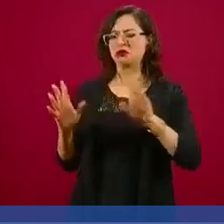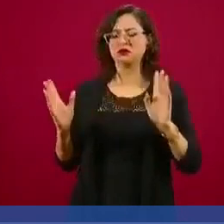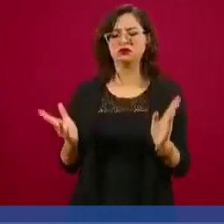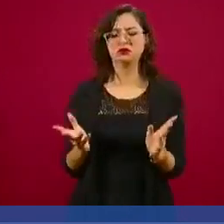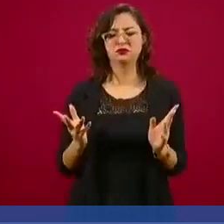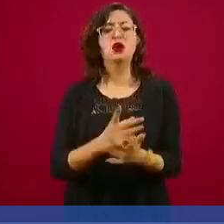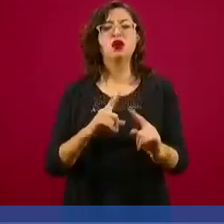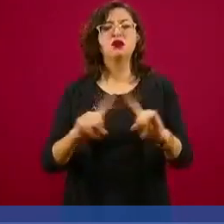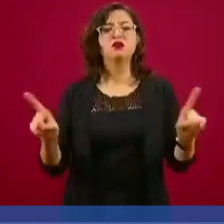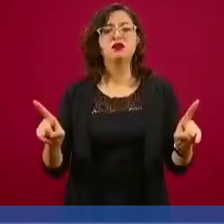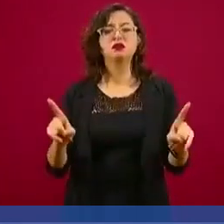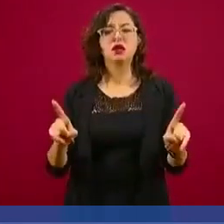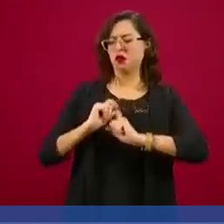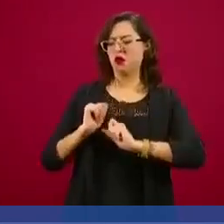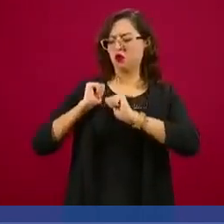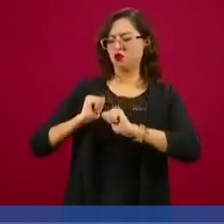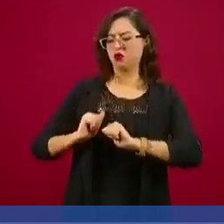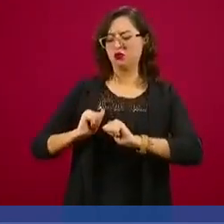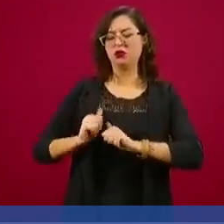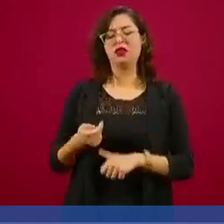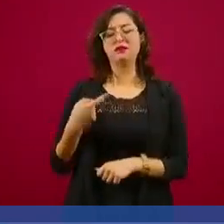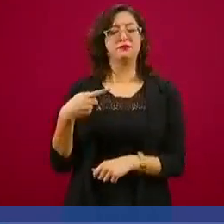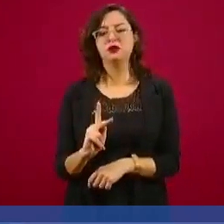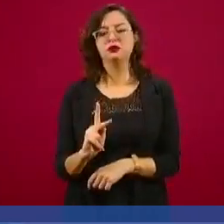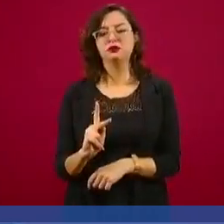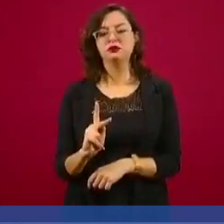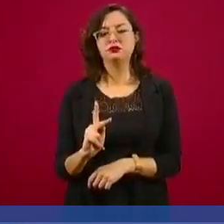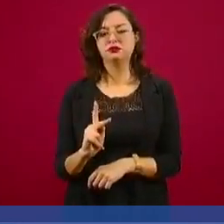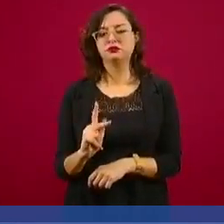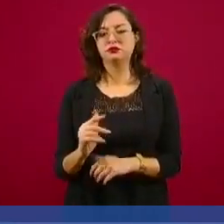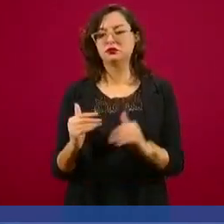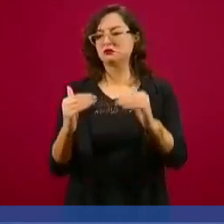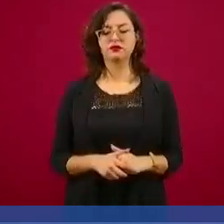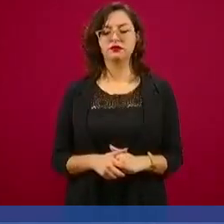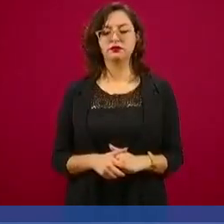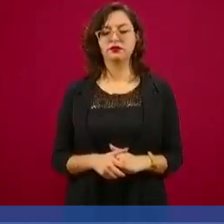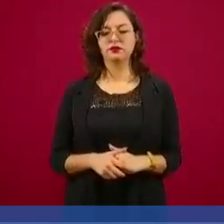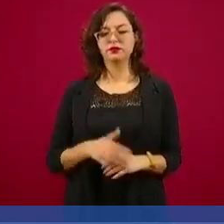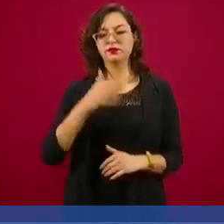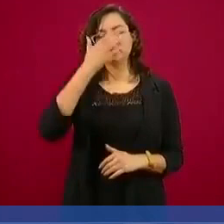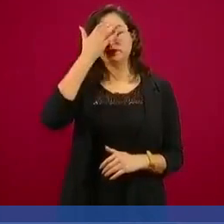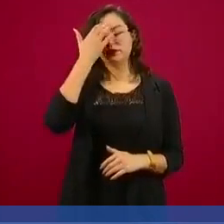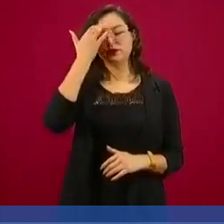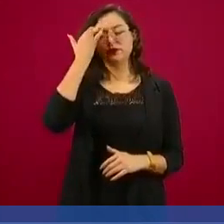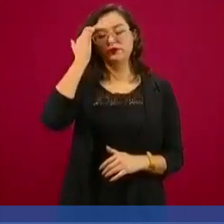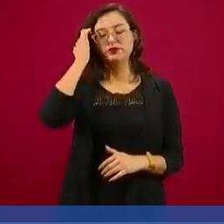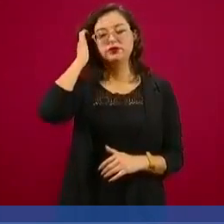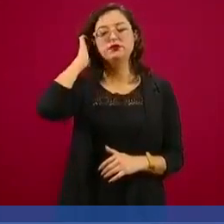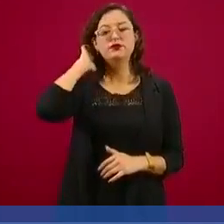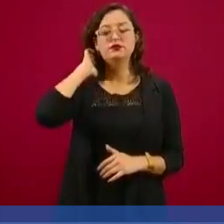encargo, pero no soy distinto, tengo que